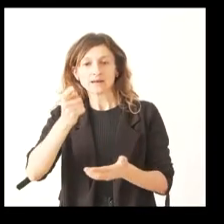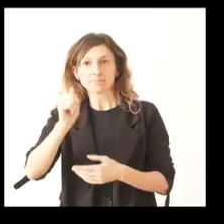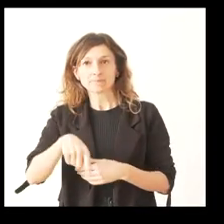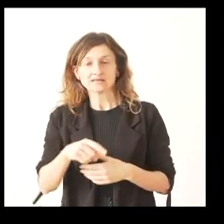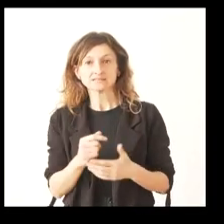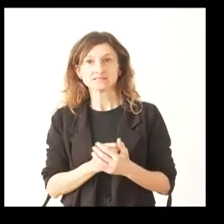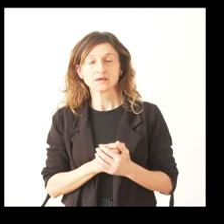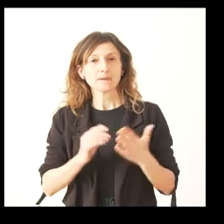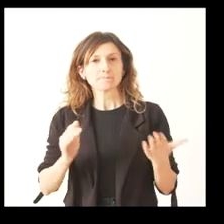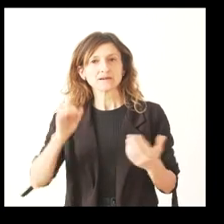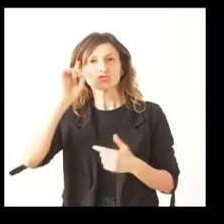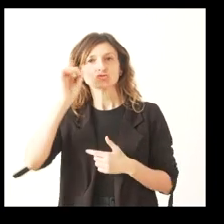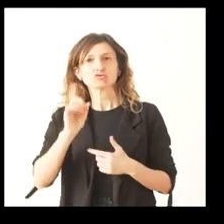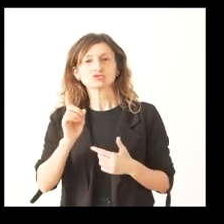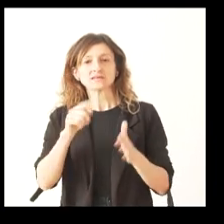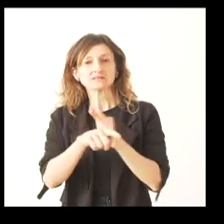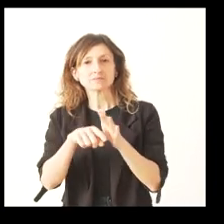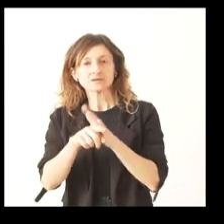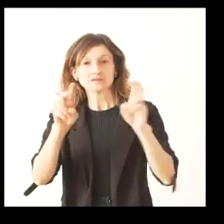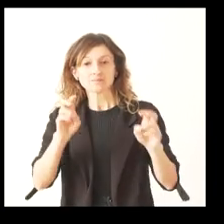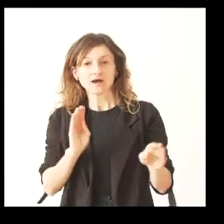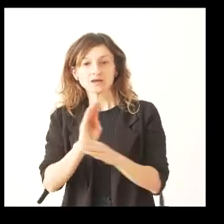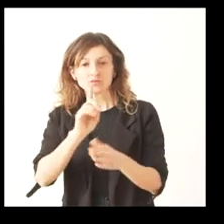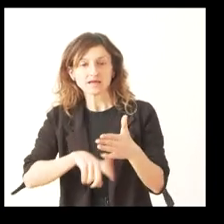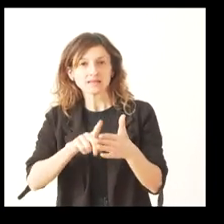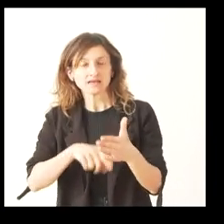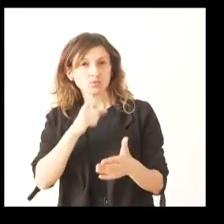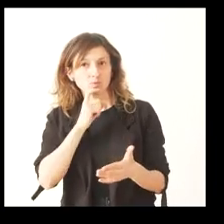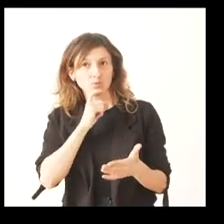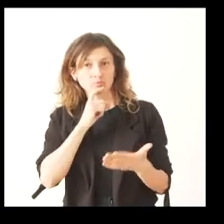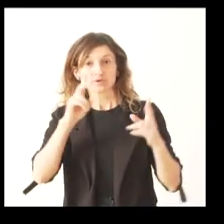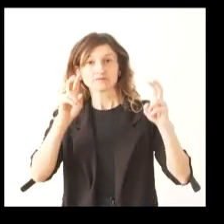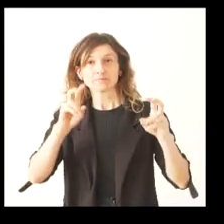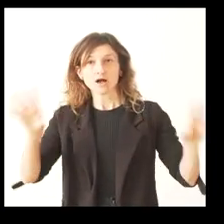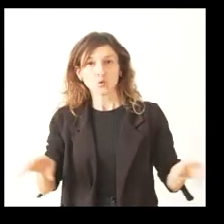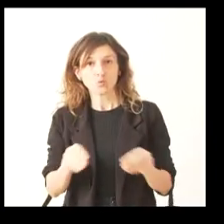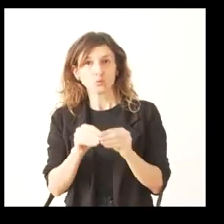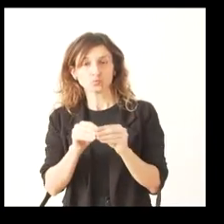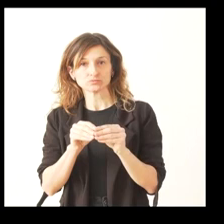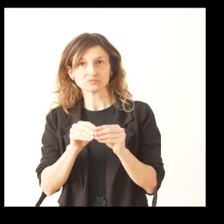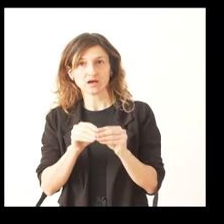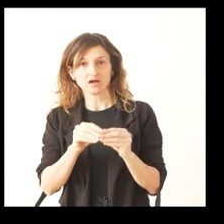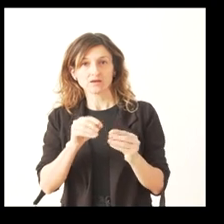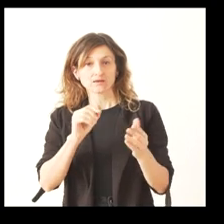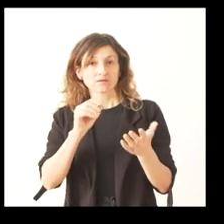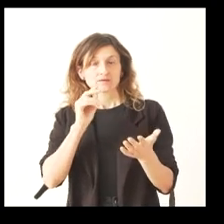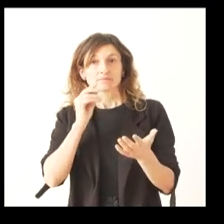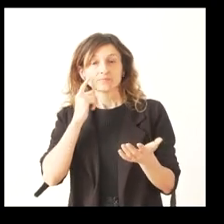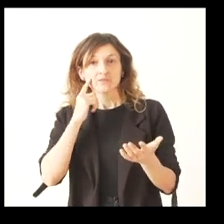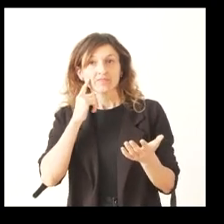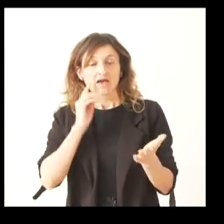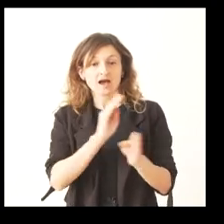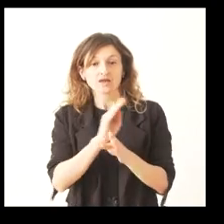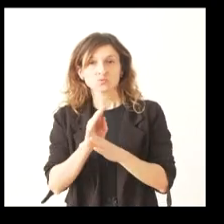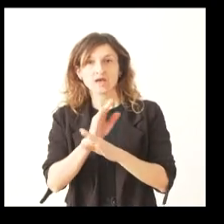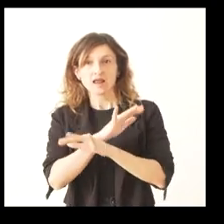pero no sé cómo va la tramitación de las ayudas al alquiler. Si van a ser de manera conjunta, si se van a dar el visto bueno de las dos ayudas a